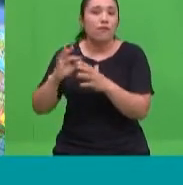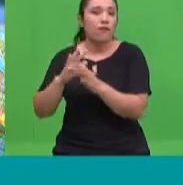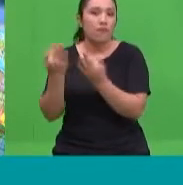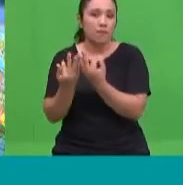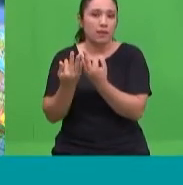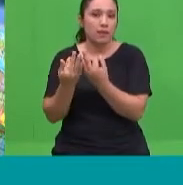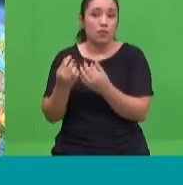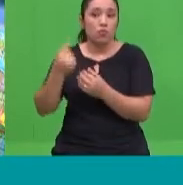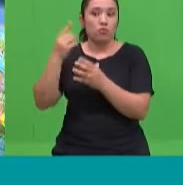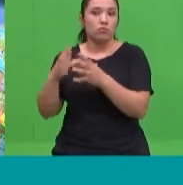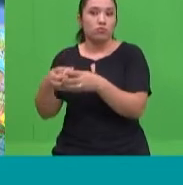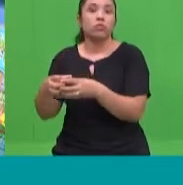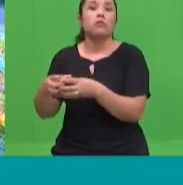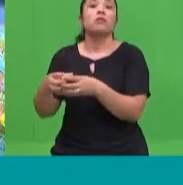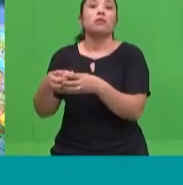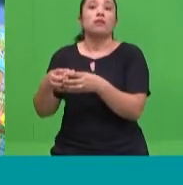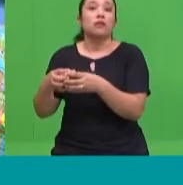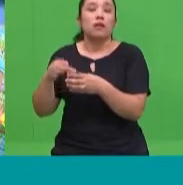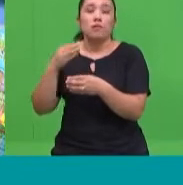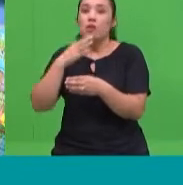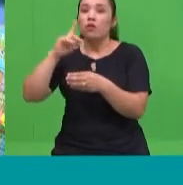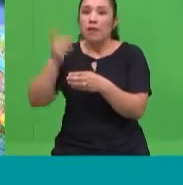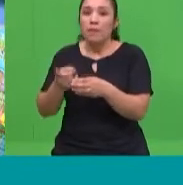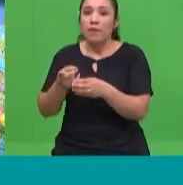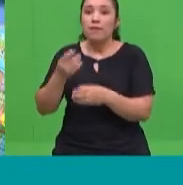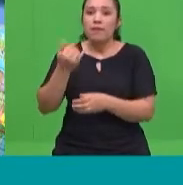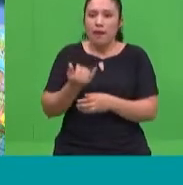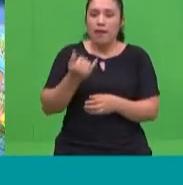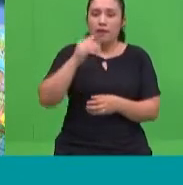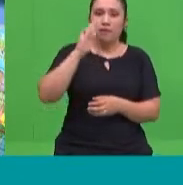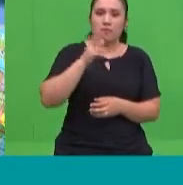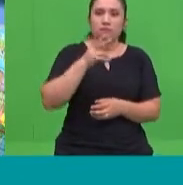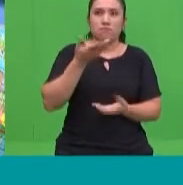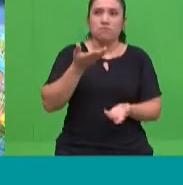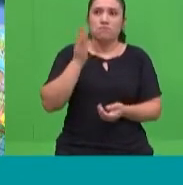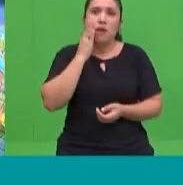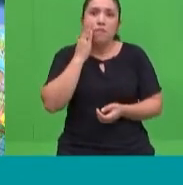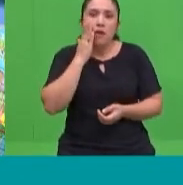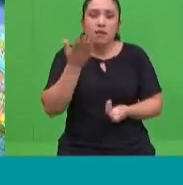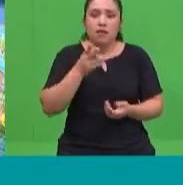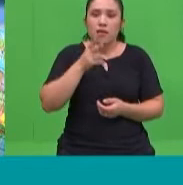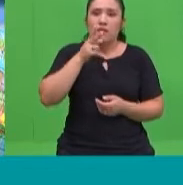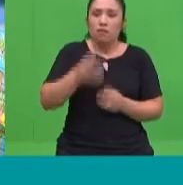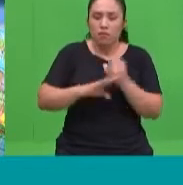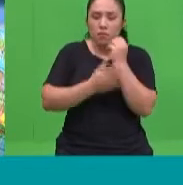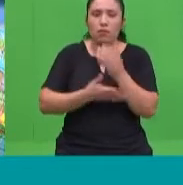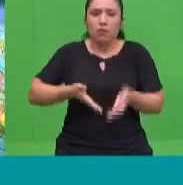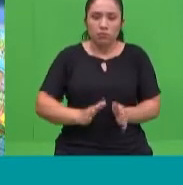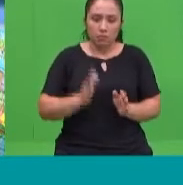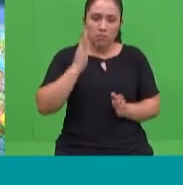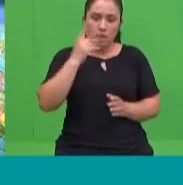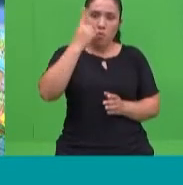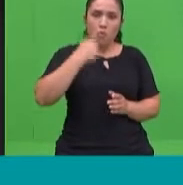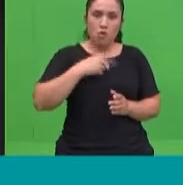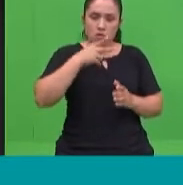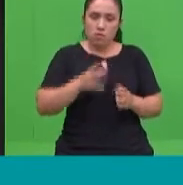única. Tenemos hijos que crecen con padres separados, madres solteras, cabezas de familia, que sabemos que